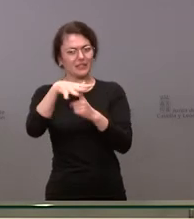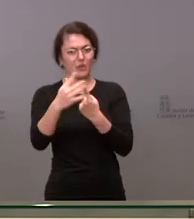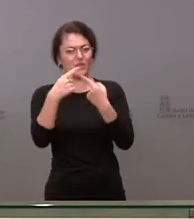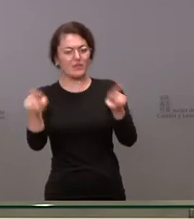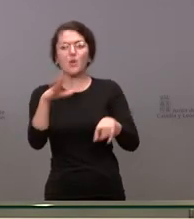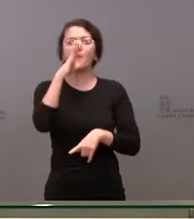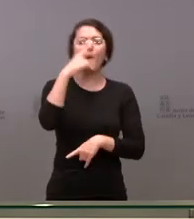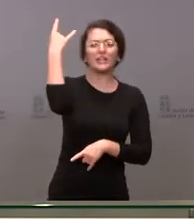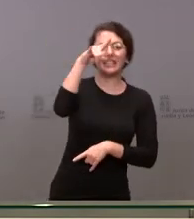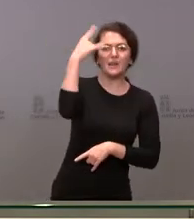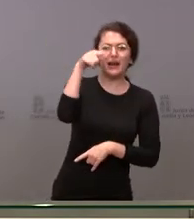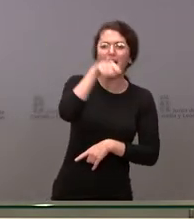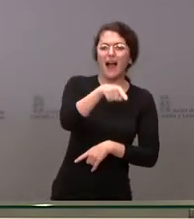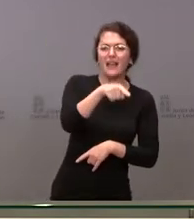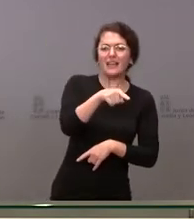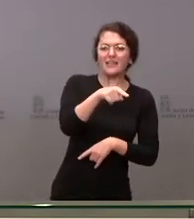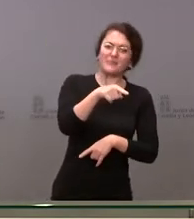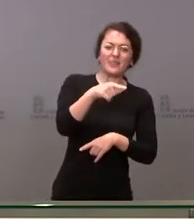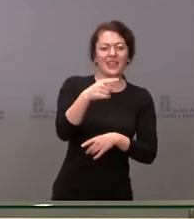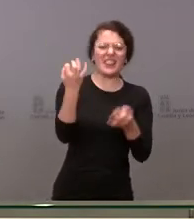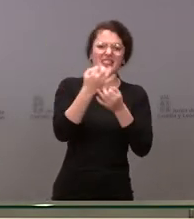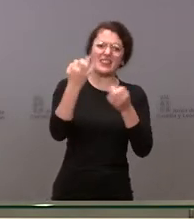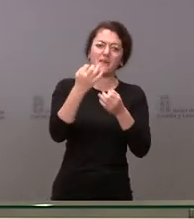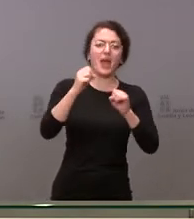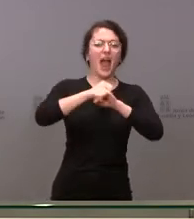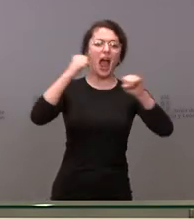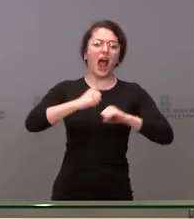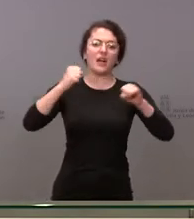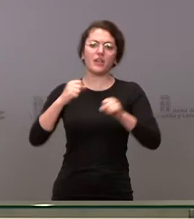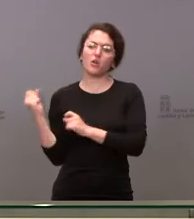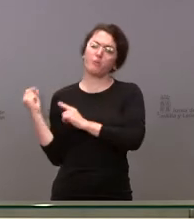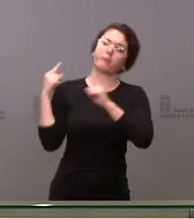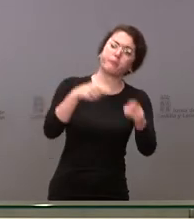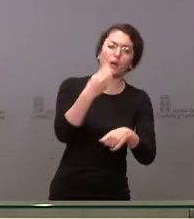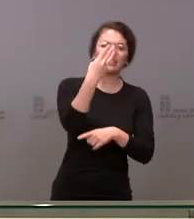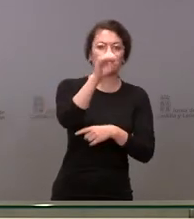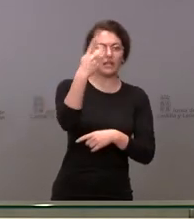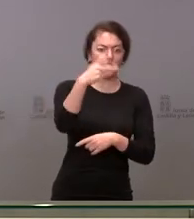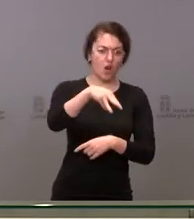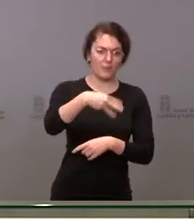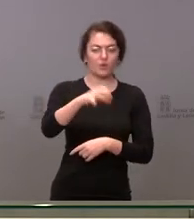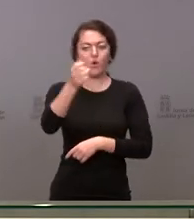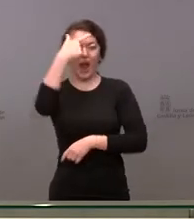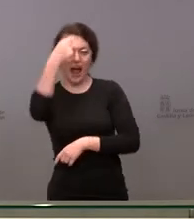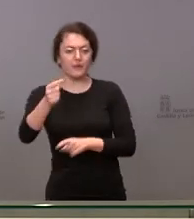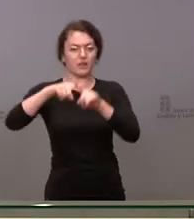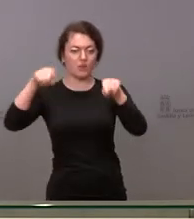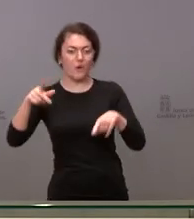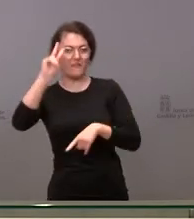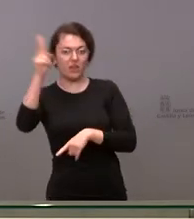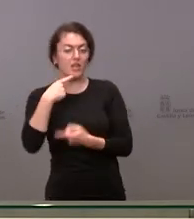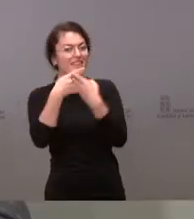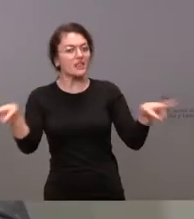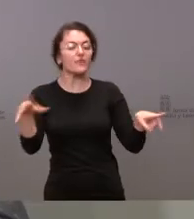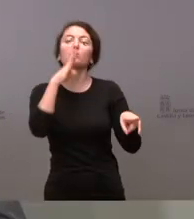vacuna no se conserva y hay que desplazar ancianos hasta 30 kilómetros? Y en Ávila, en Segovia o en Valladolid esto no pasa. Gracias.